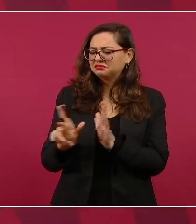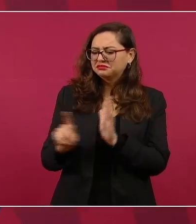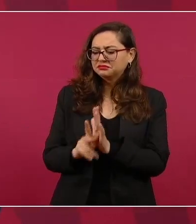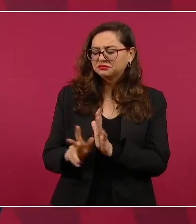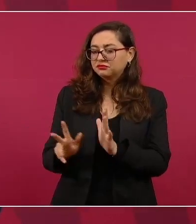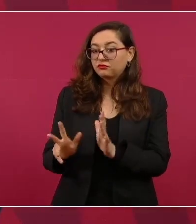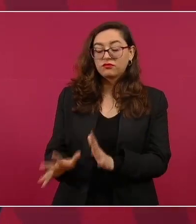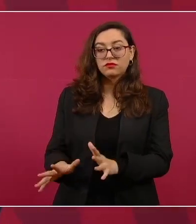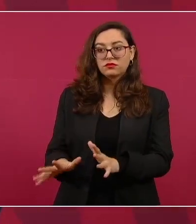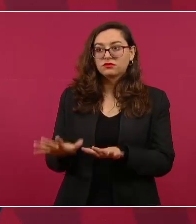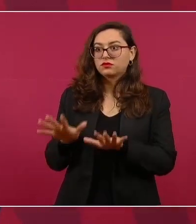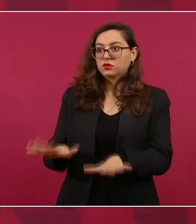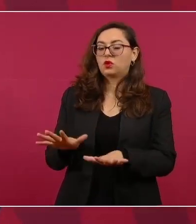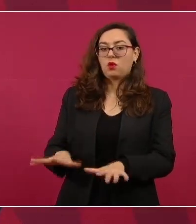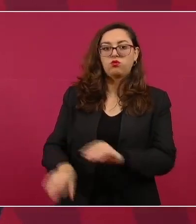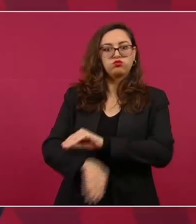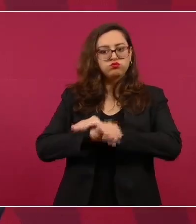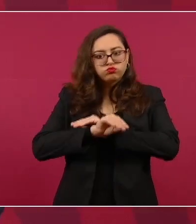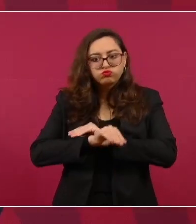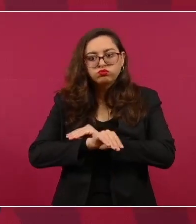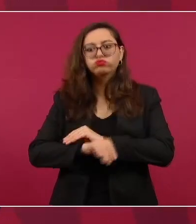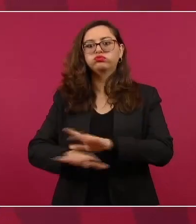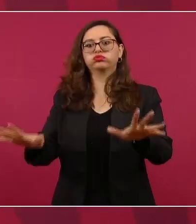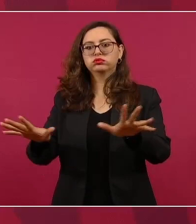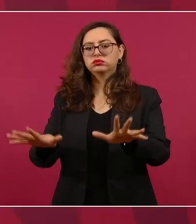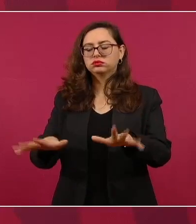se da a conocer